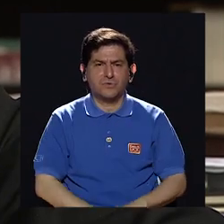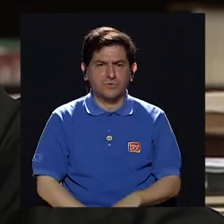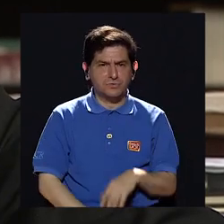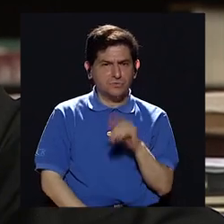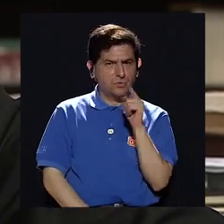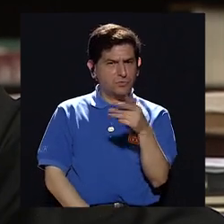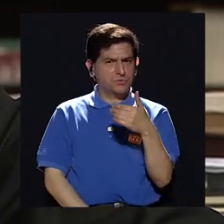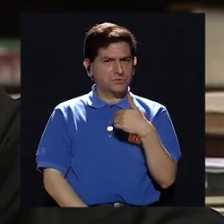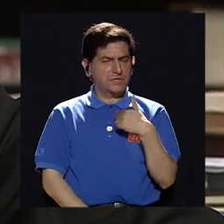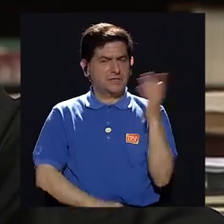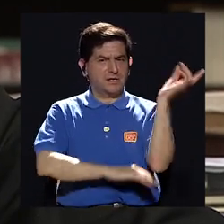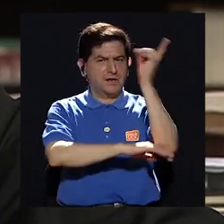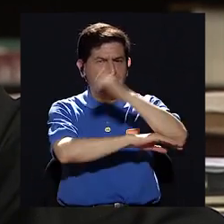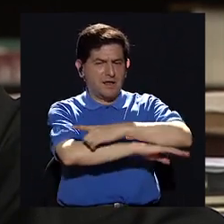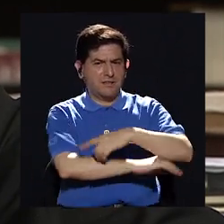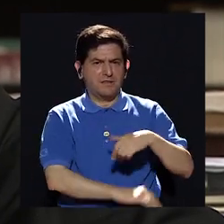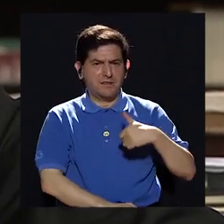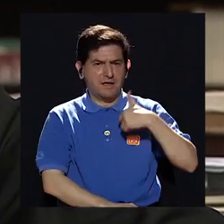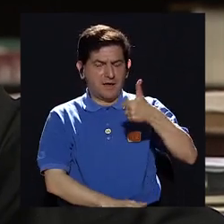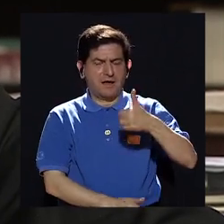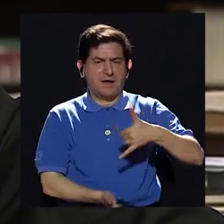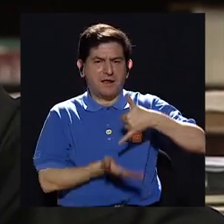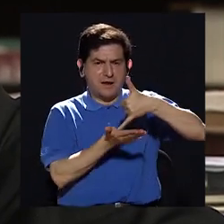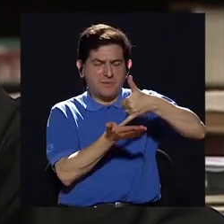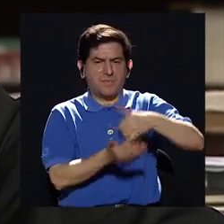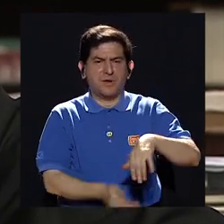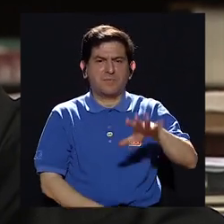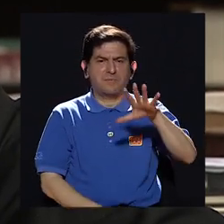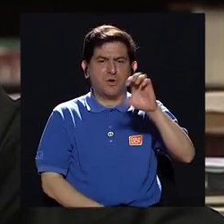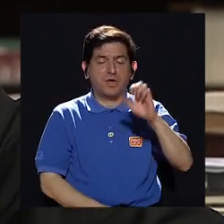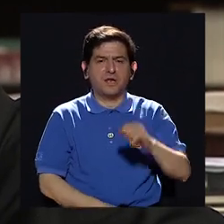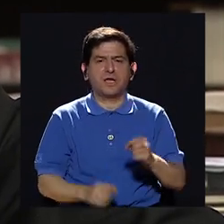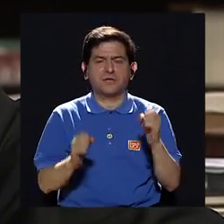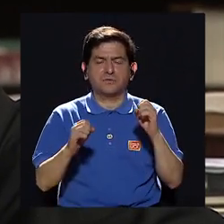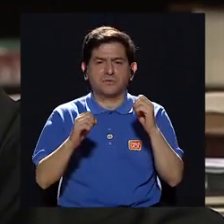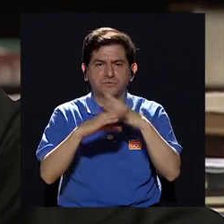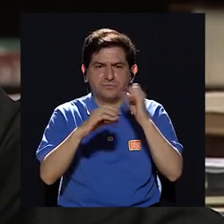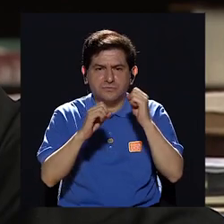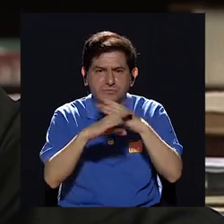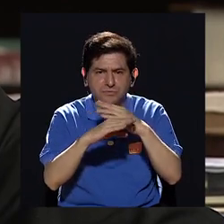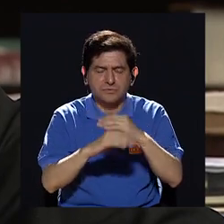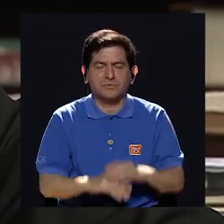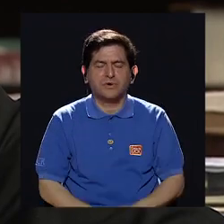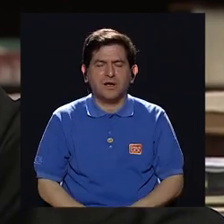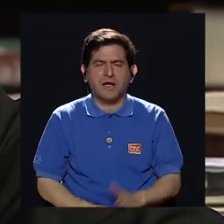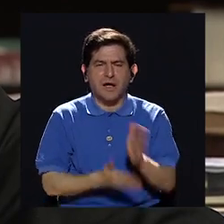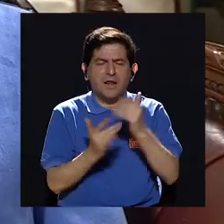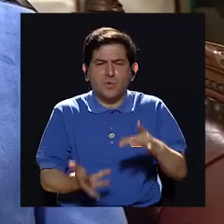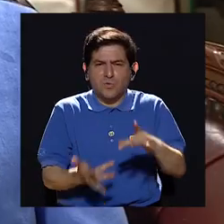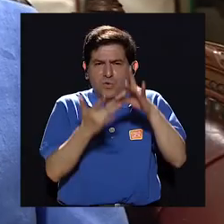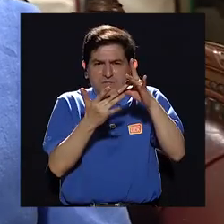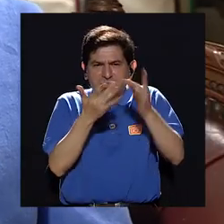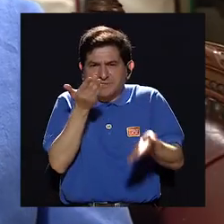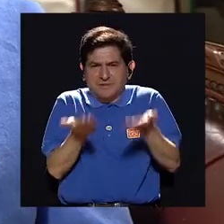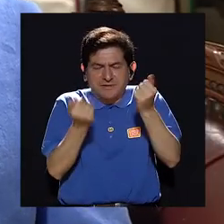recibió el día que gana el Nobel más de 500 telegramas ¿recuerda alguno con especial cariño?